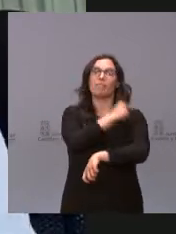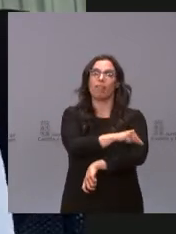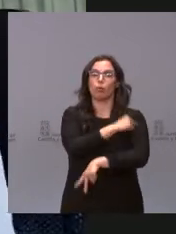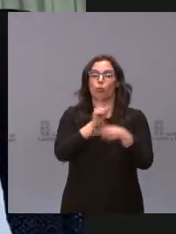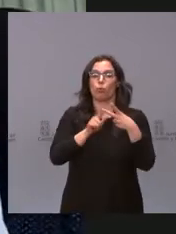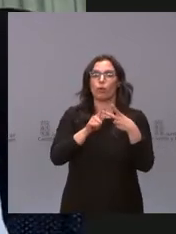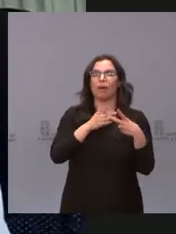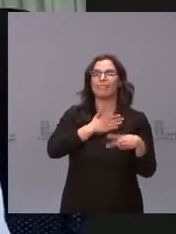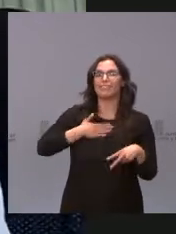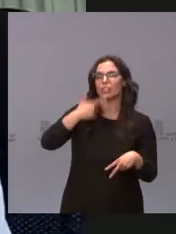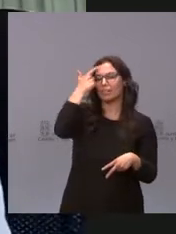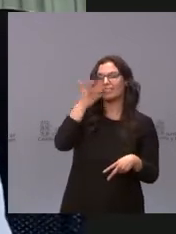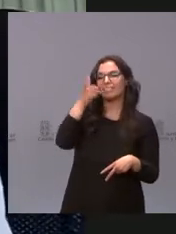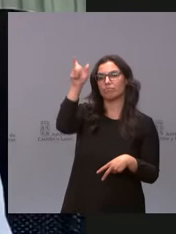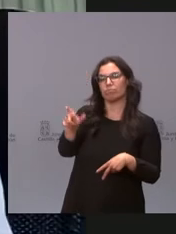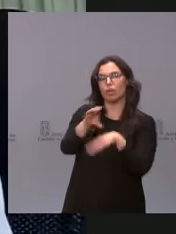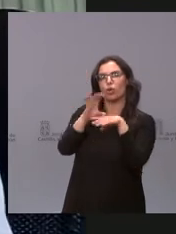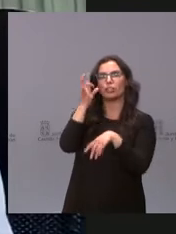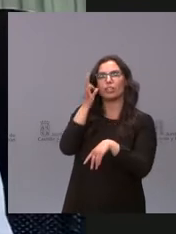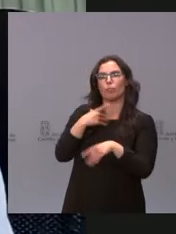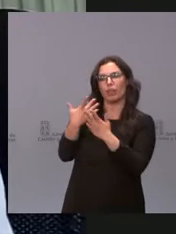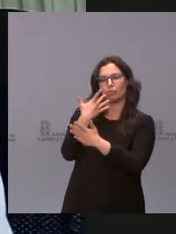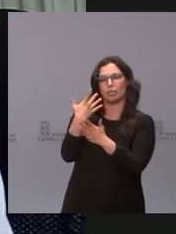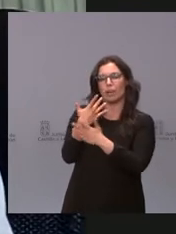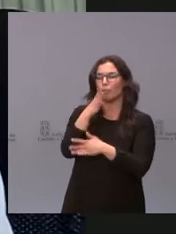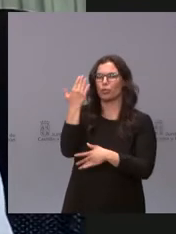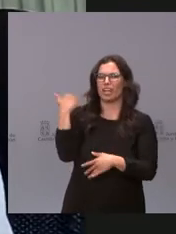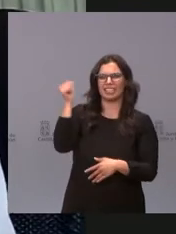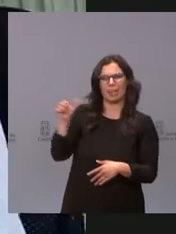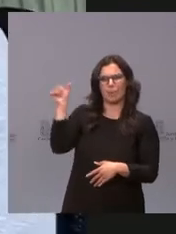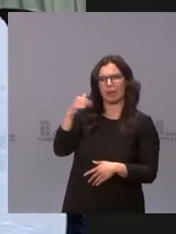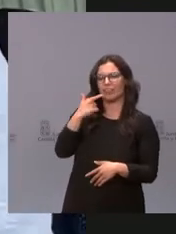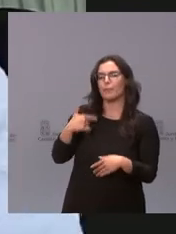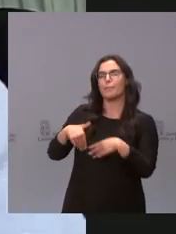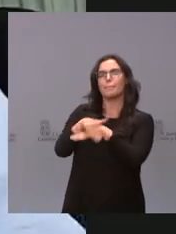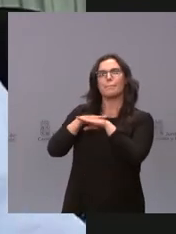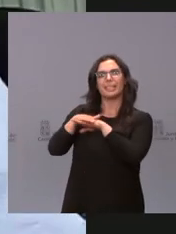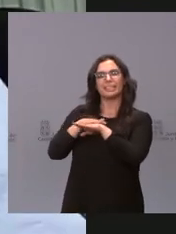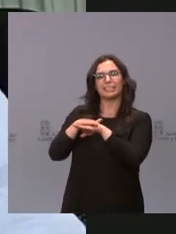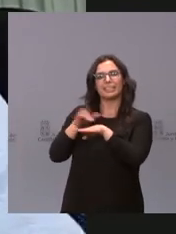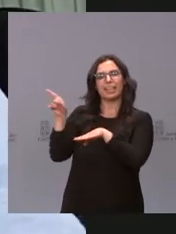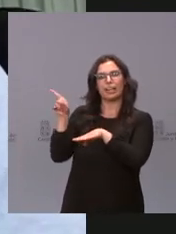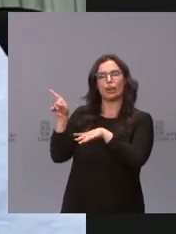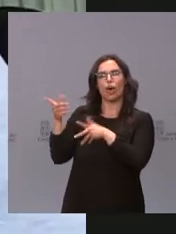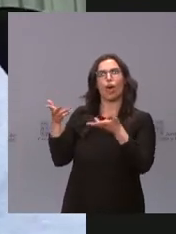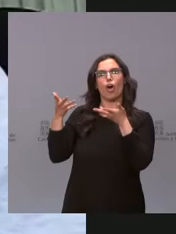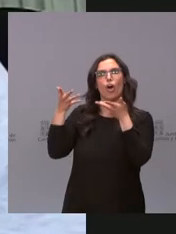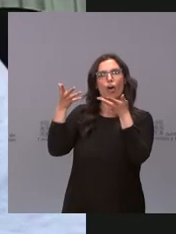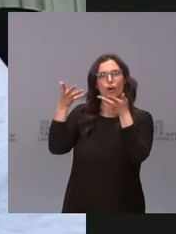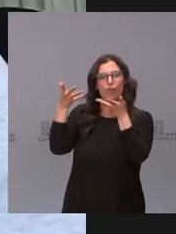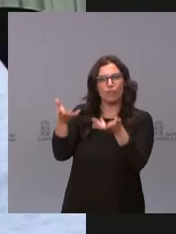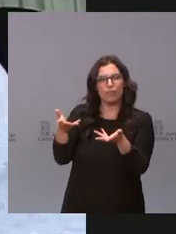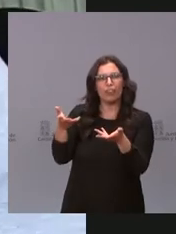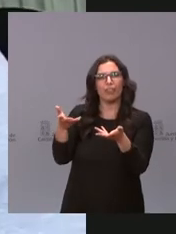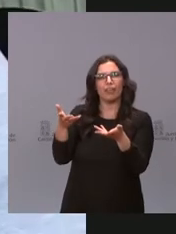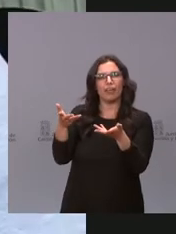saber si la consejera nos puede decir, porque llevan semanas diciendo que el Ministerio les había ofrecido una planificación para